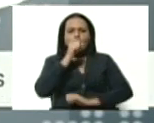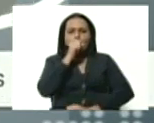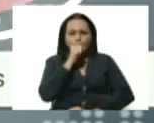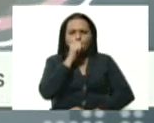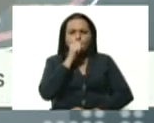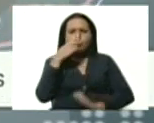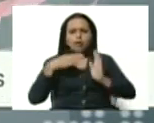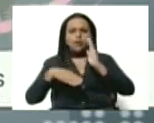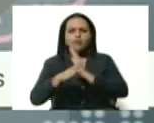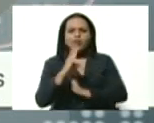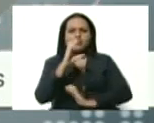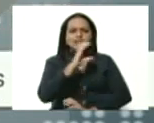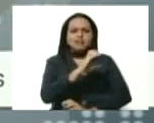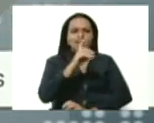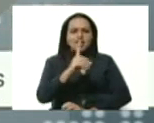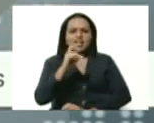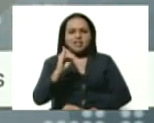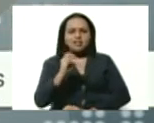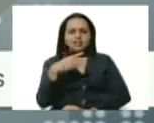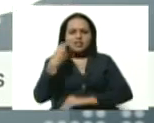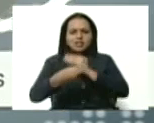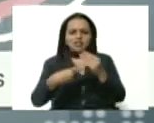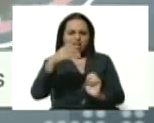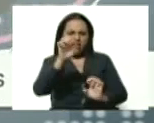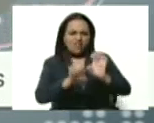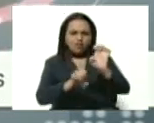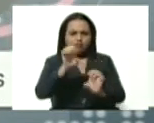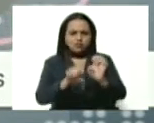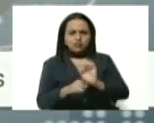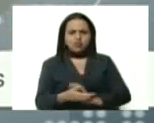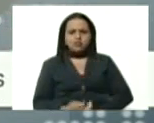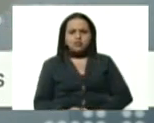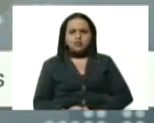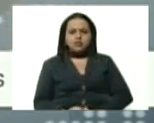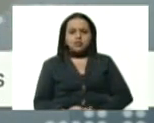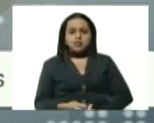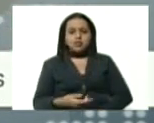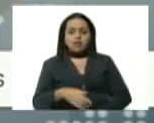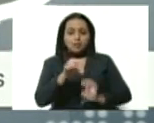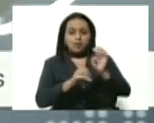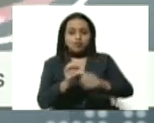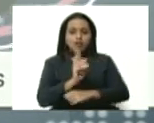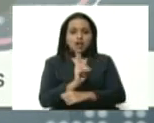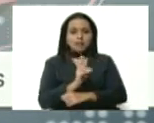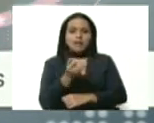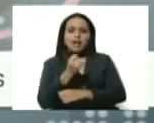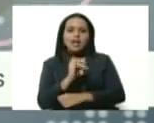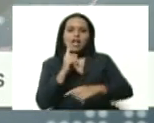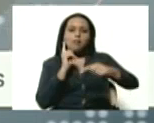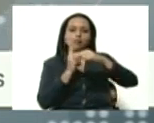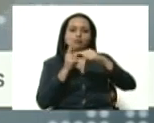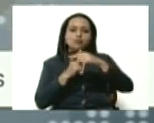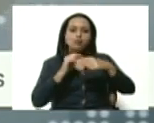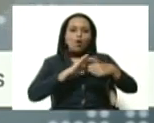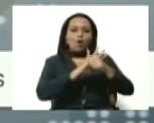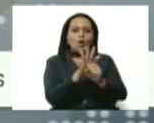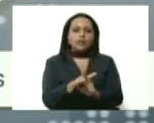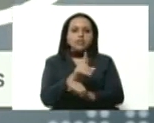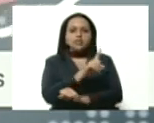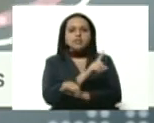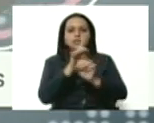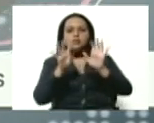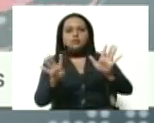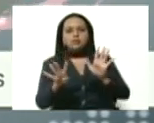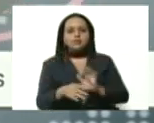CDI y allí fue evaluada y en la prueba rápida resultó positiva para COVID-19.